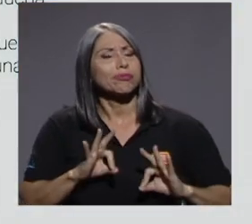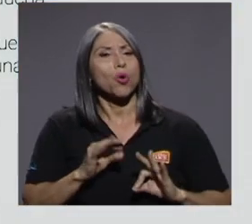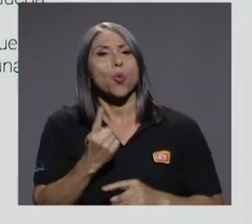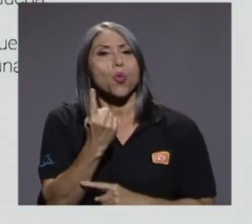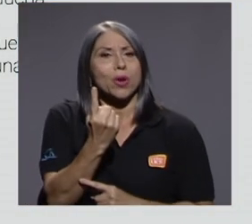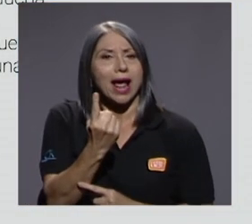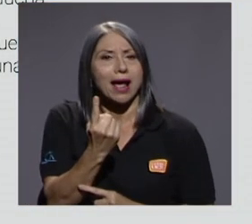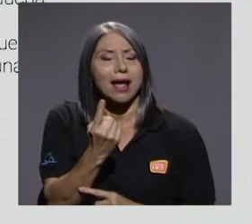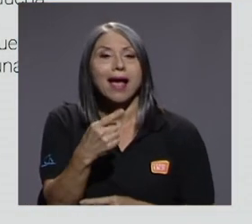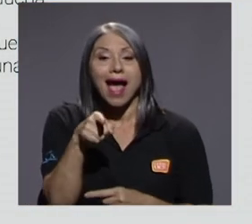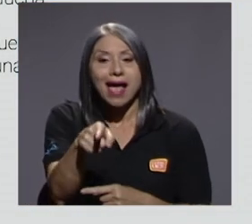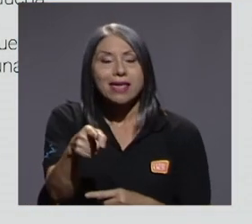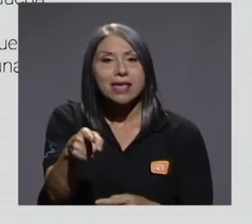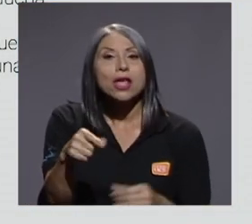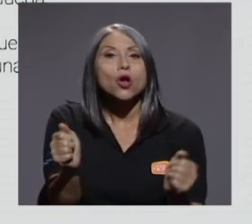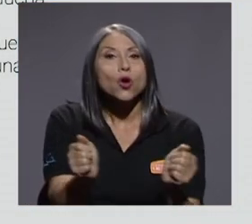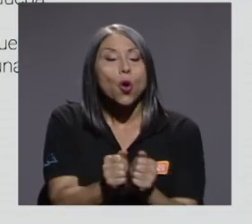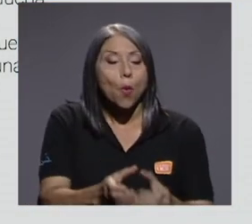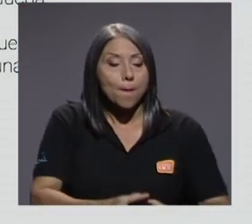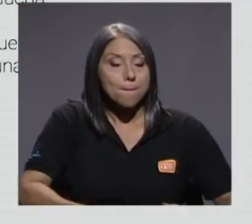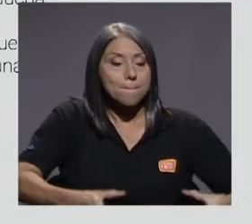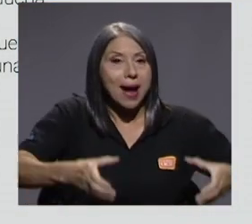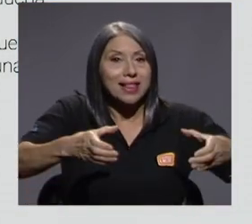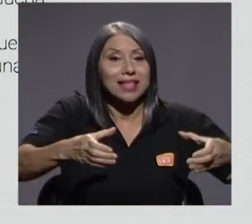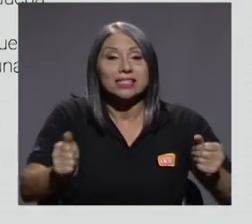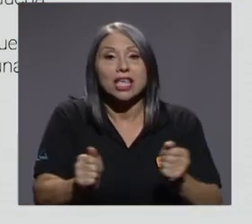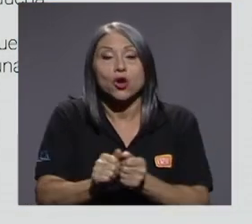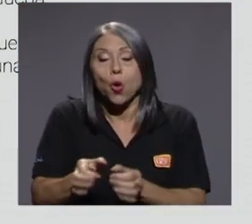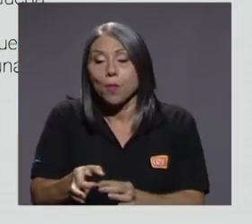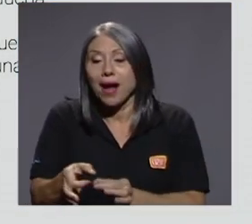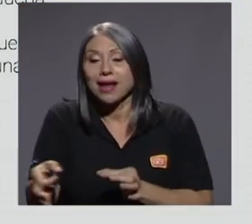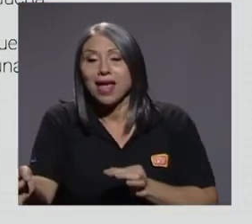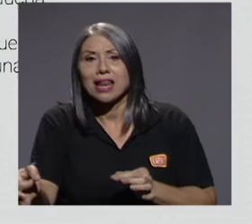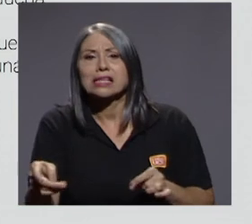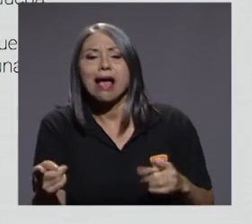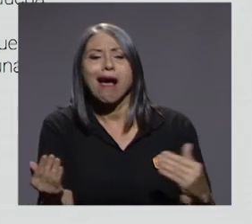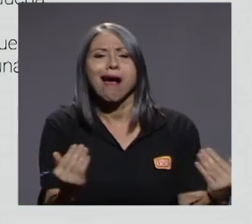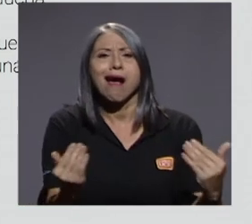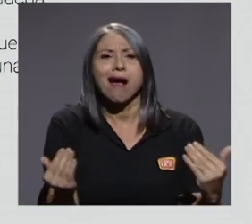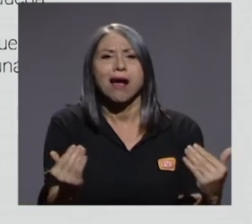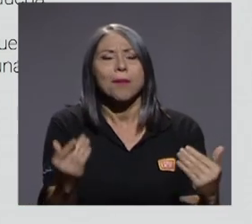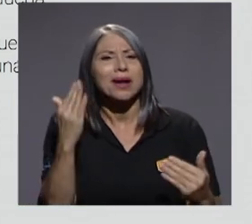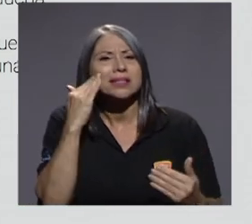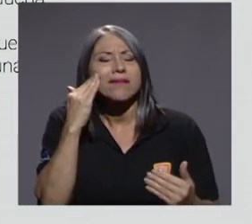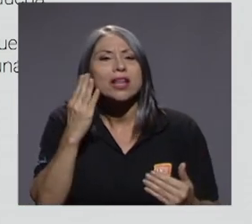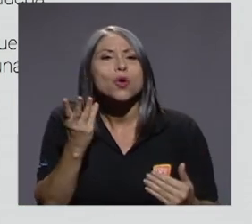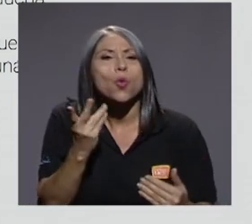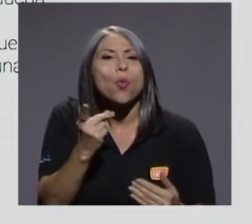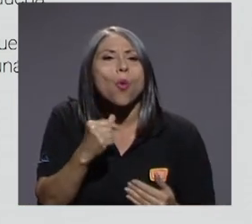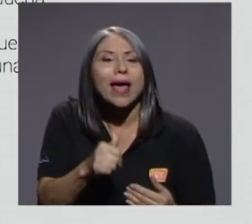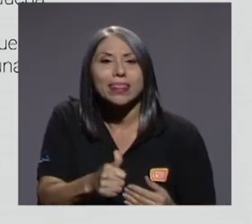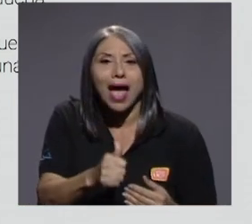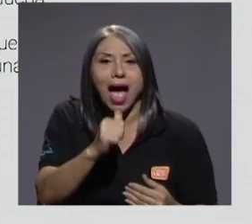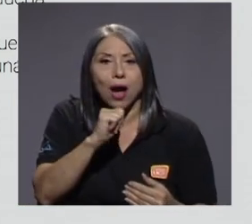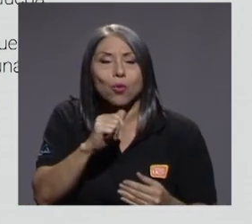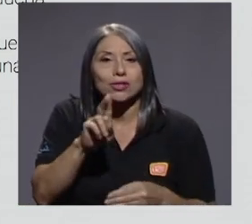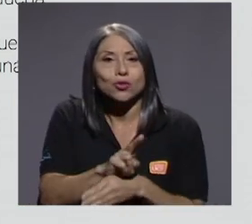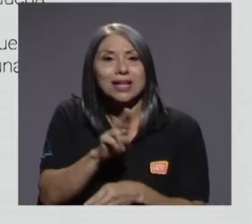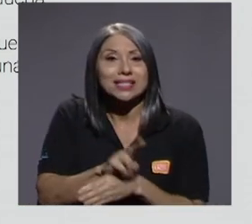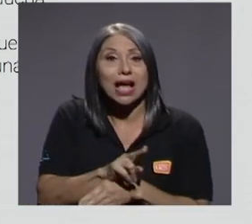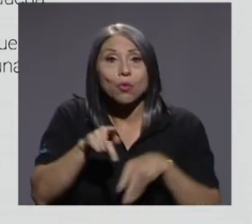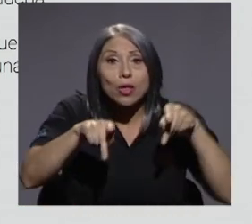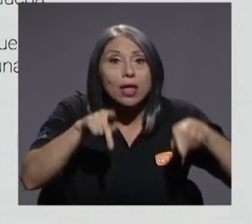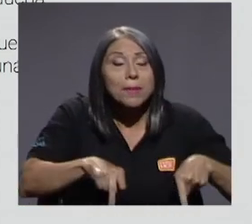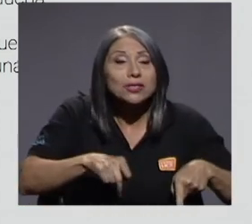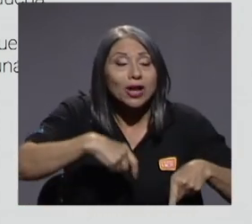donde demostramos con baldes y mangueras cuánto se gastaba de agua cuando una persona se lava los dientes o toma una ducha cuando